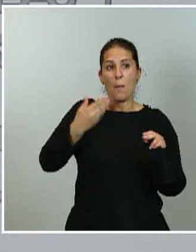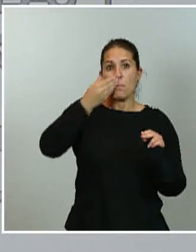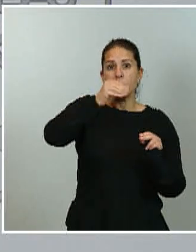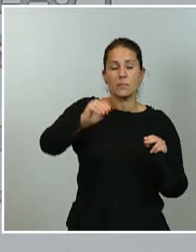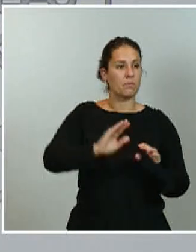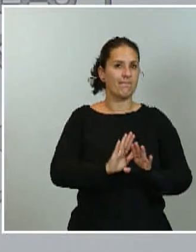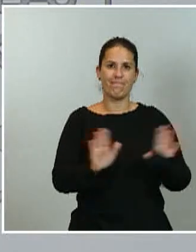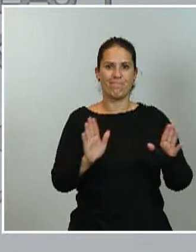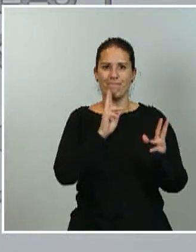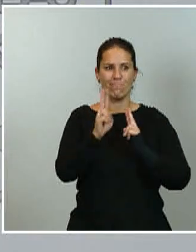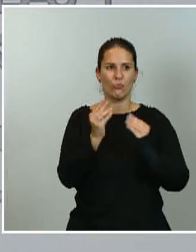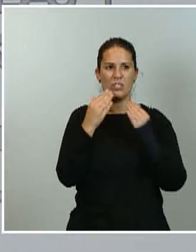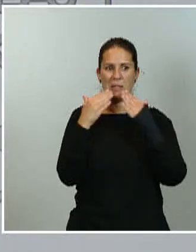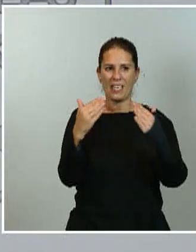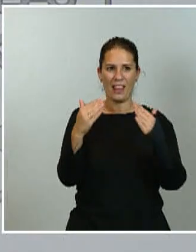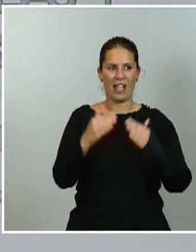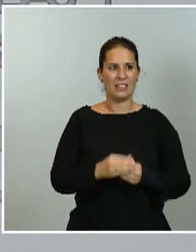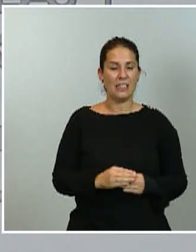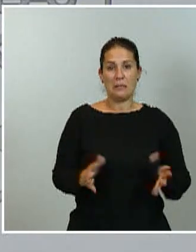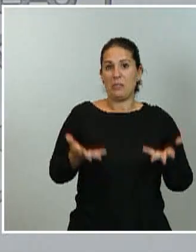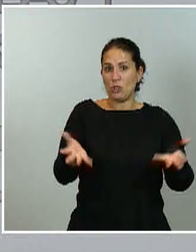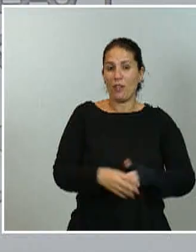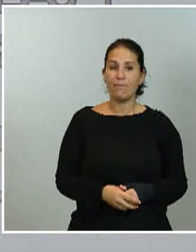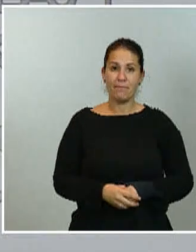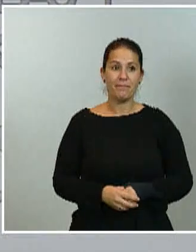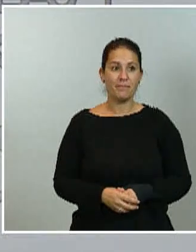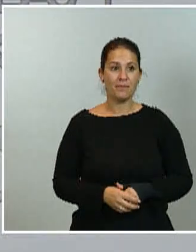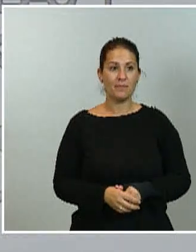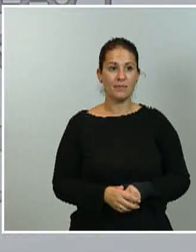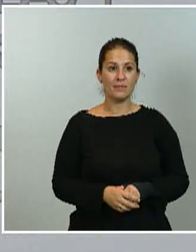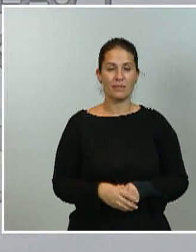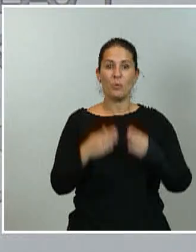y, en fin, a su disposición. Gracias a todos.